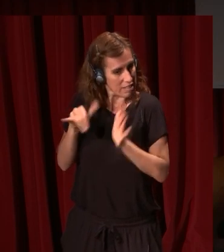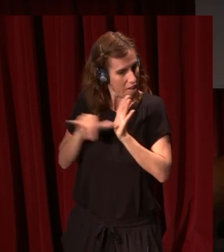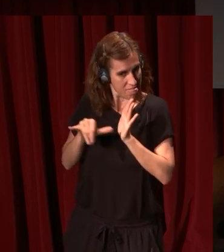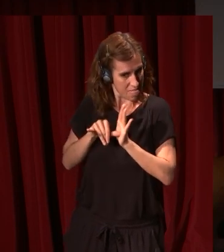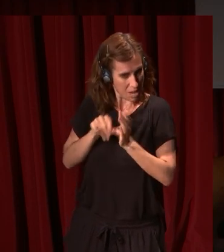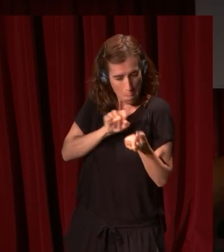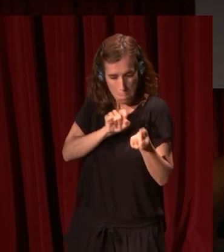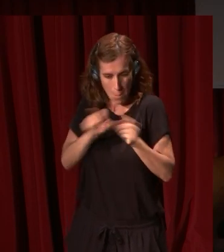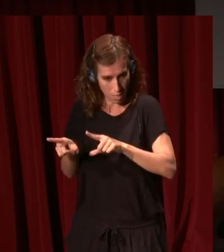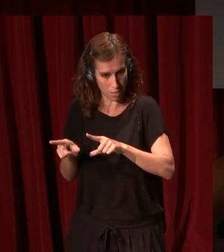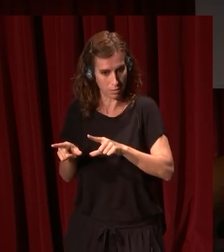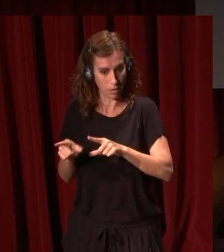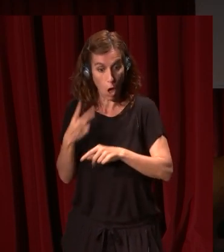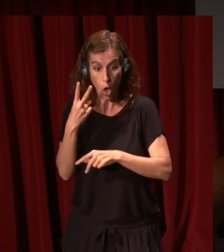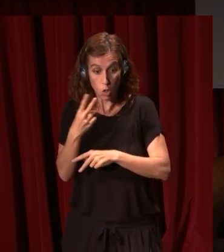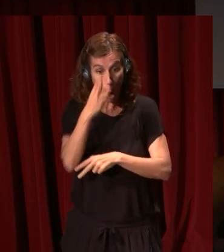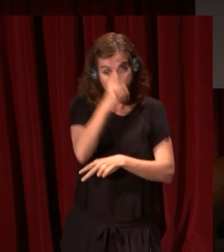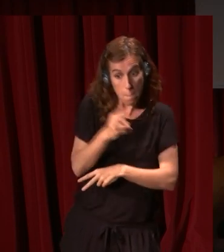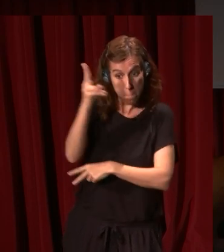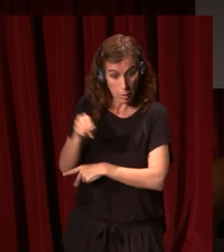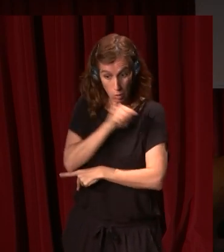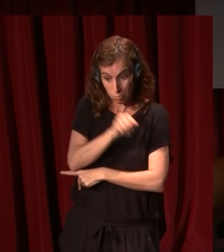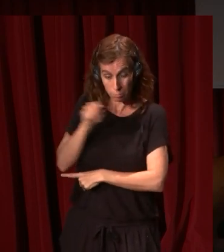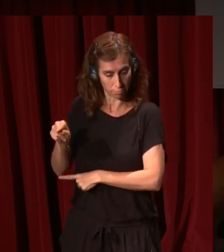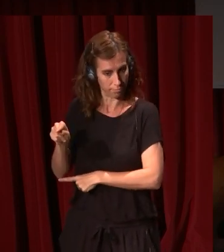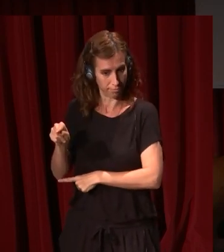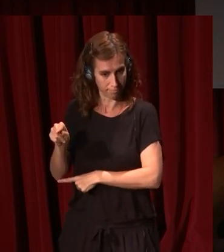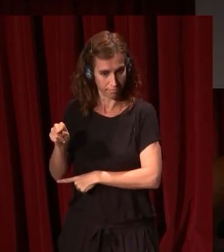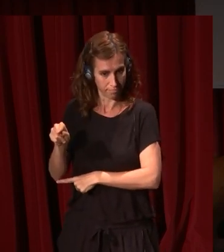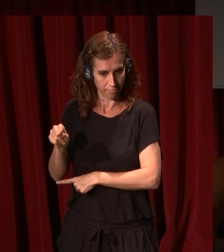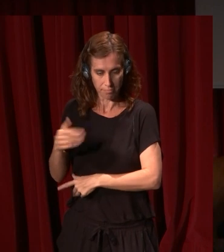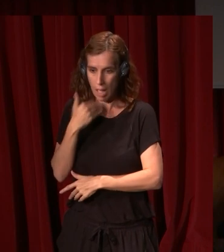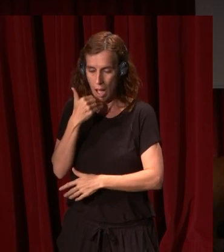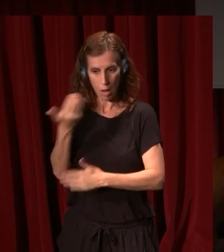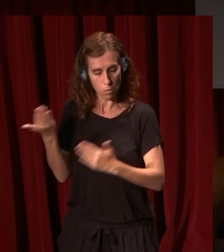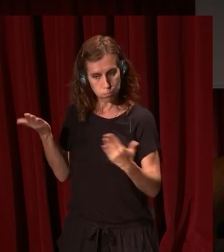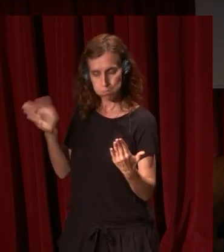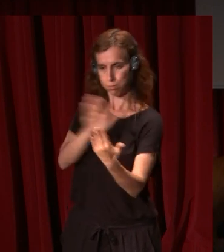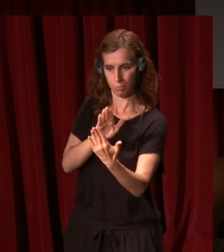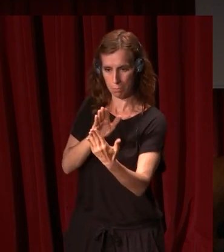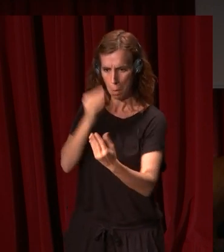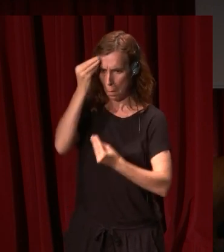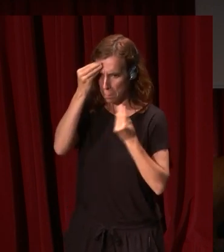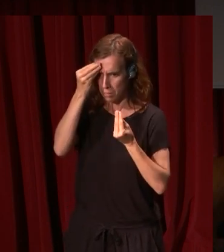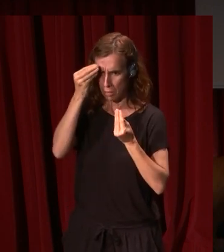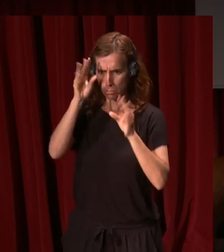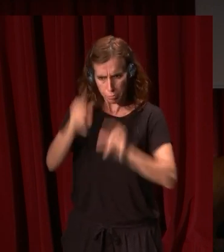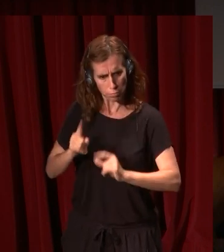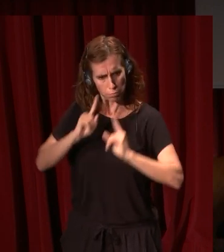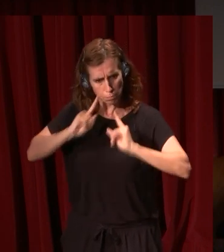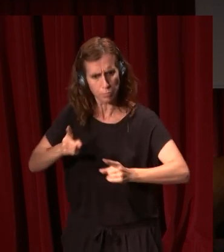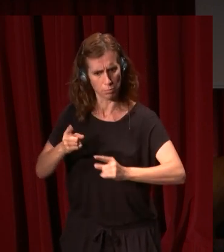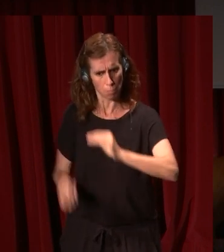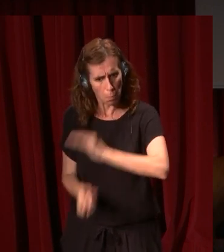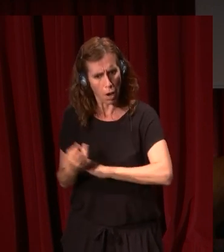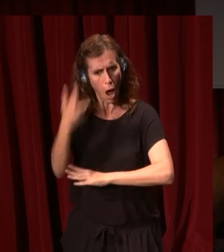parecidos en que son dos pintores que se han enfrentado a algo que les ha parecido susceptible de ser pintado. Les ha parecido que es